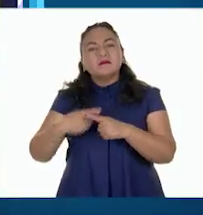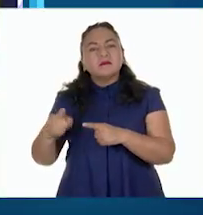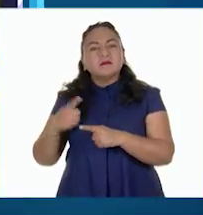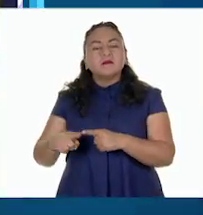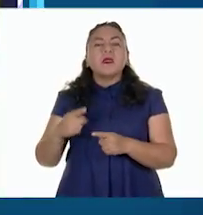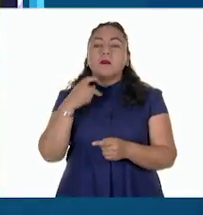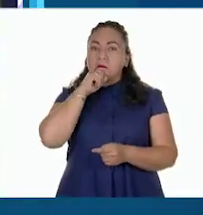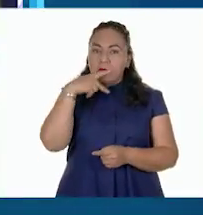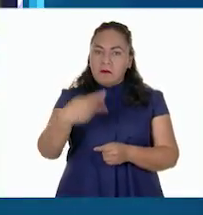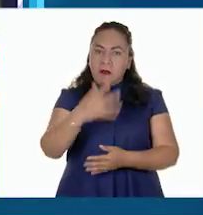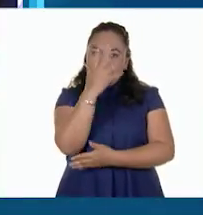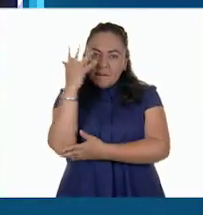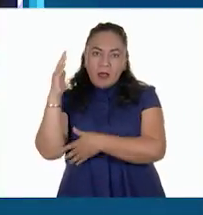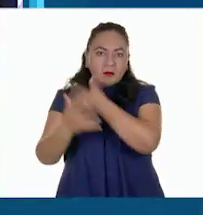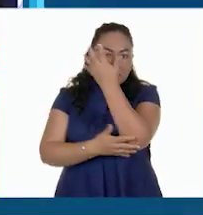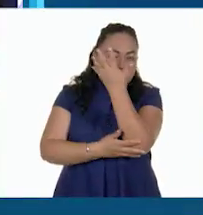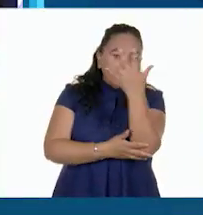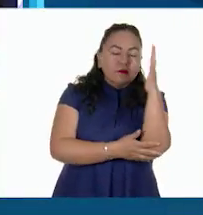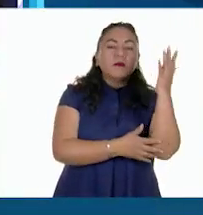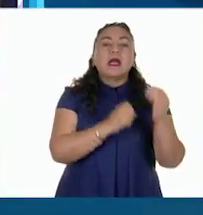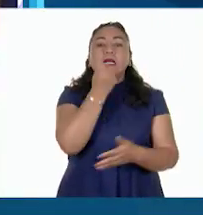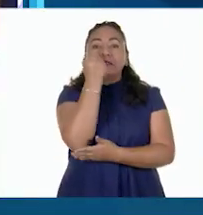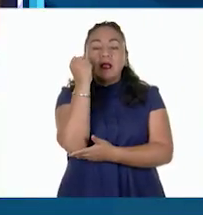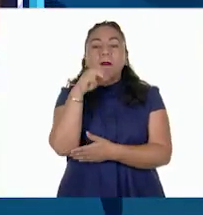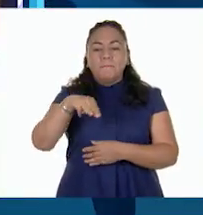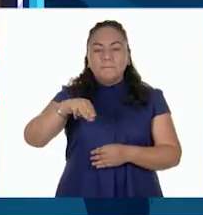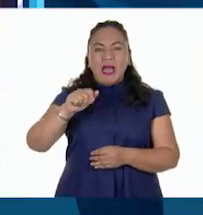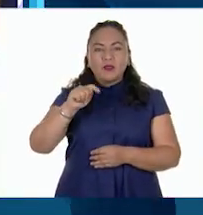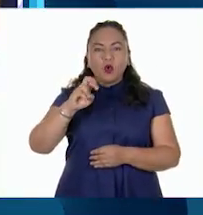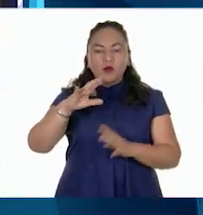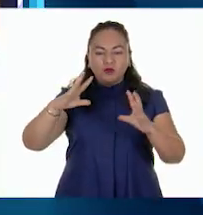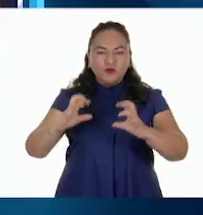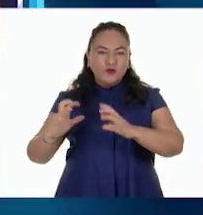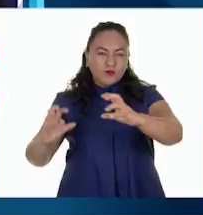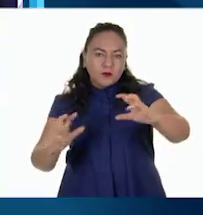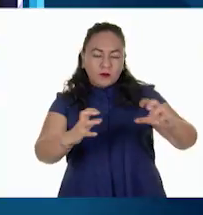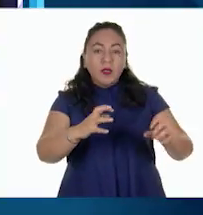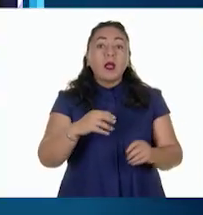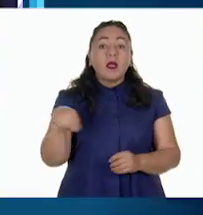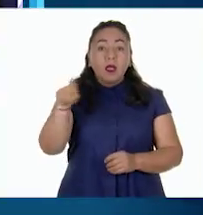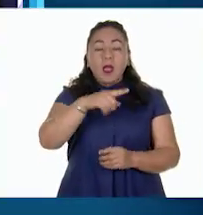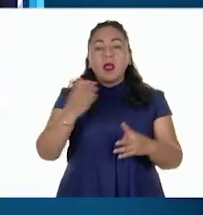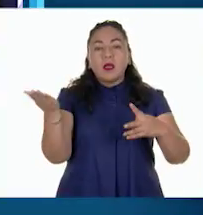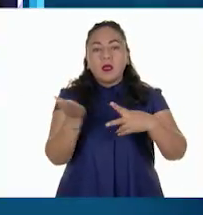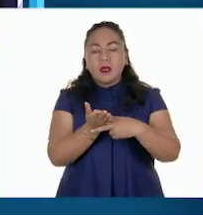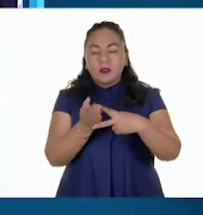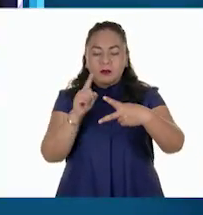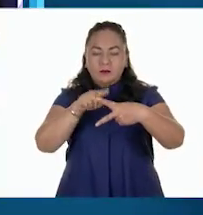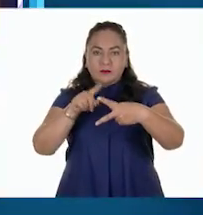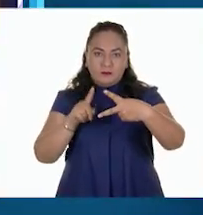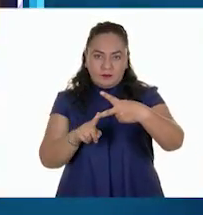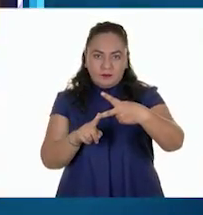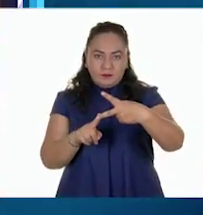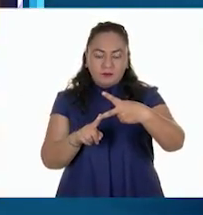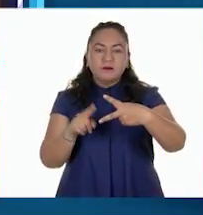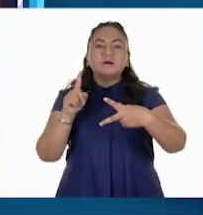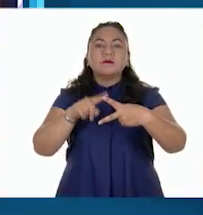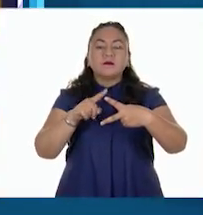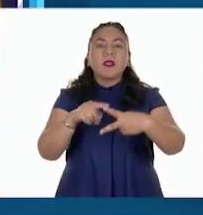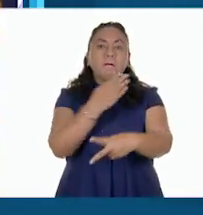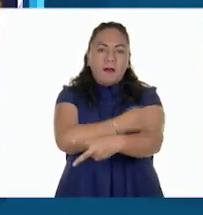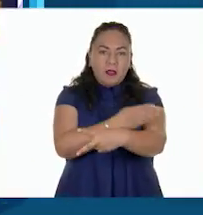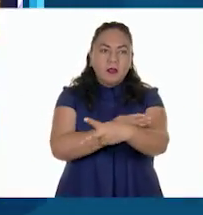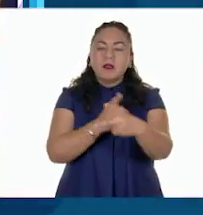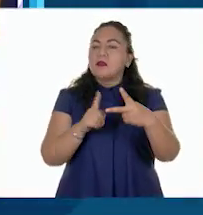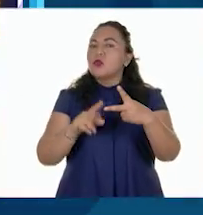provienen de bosques, selvas y matorrales. La producción forestal en México se divide en dos grandes categorías. Maderable